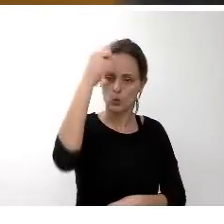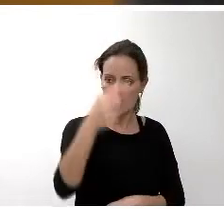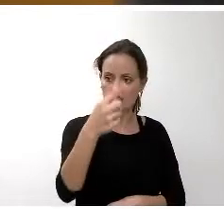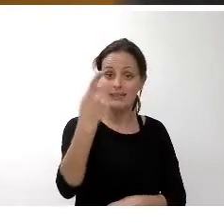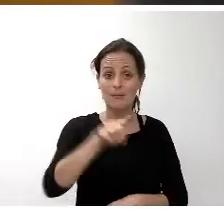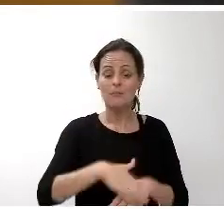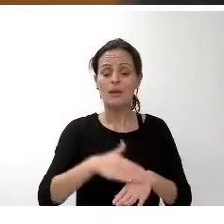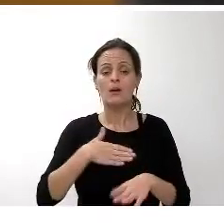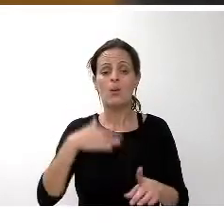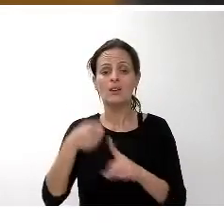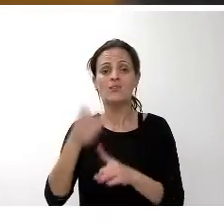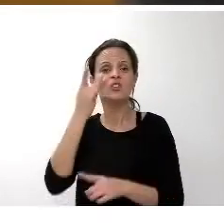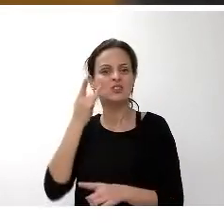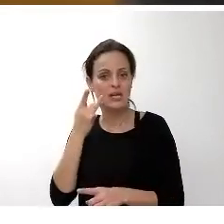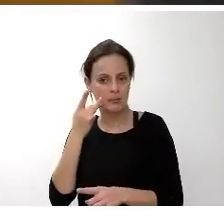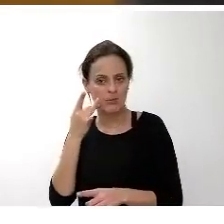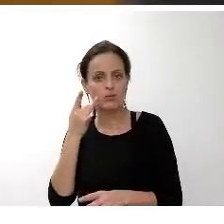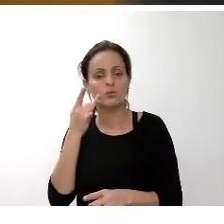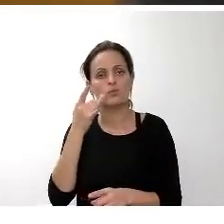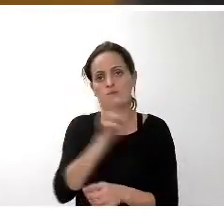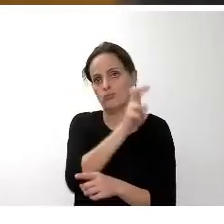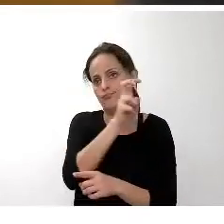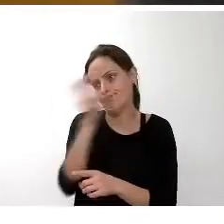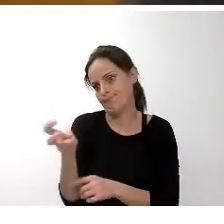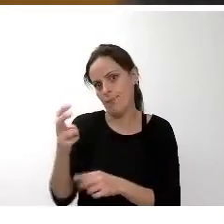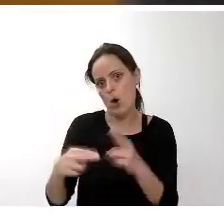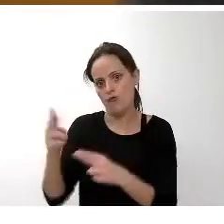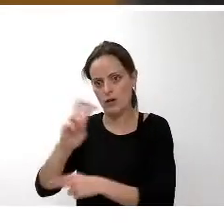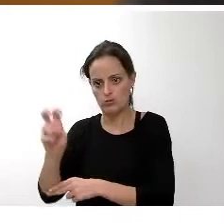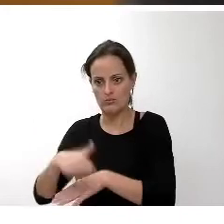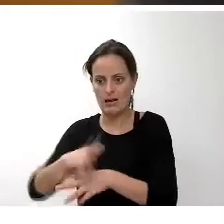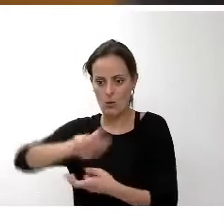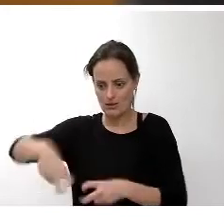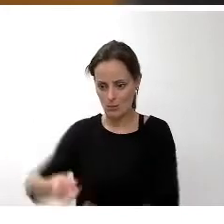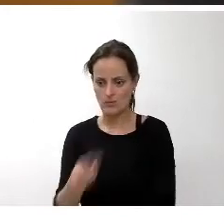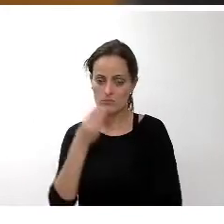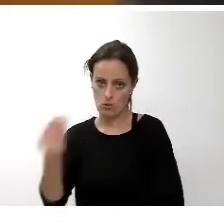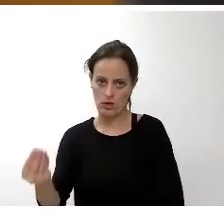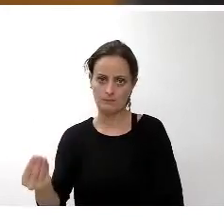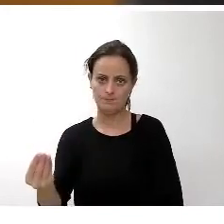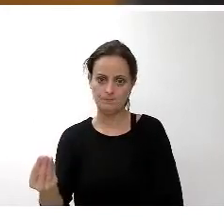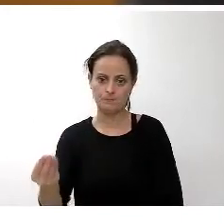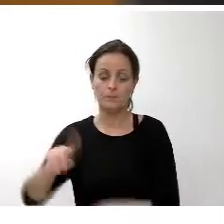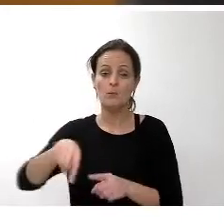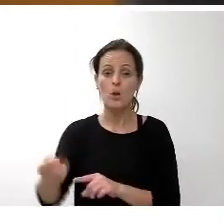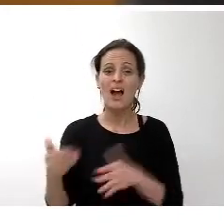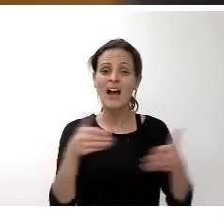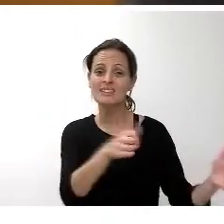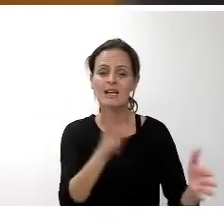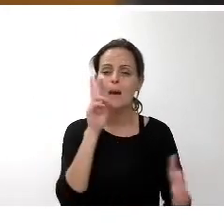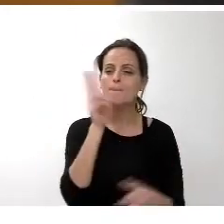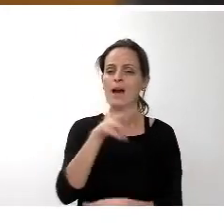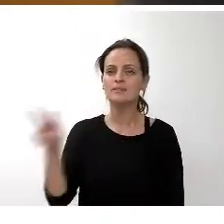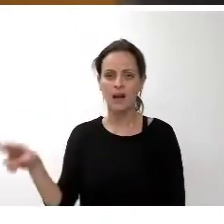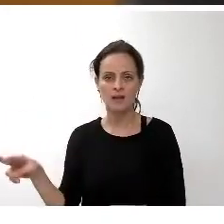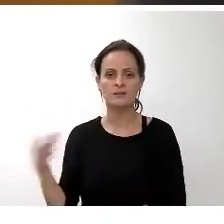saneamiento y otras obras de los municipios en el marco del plan de cooperación las carreteras y paisajes contarán en